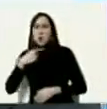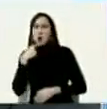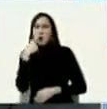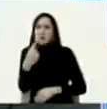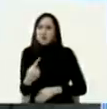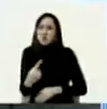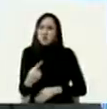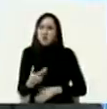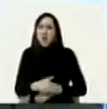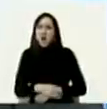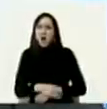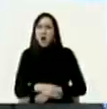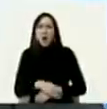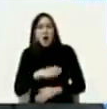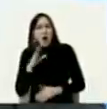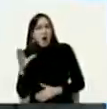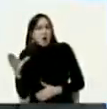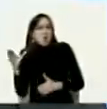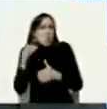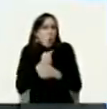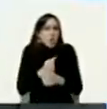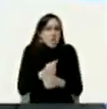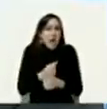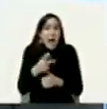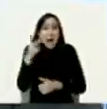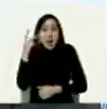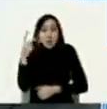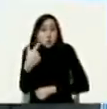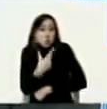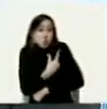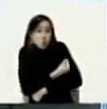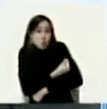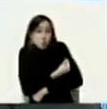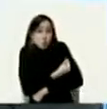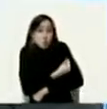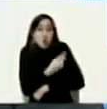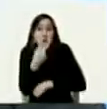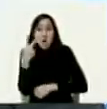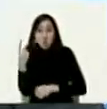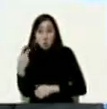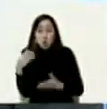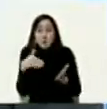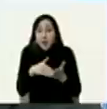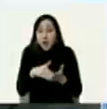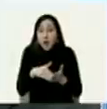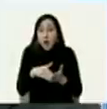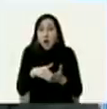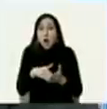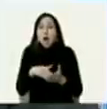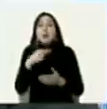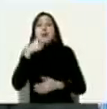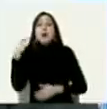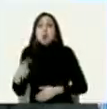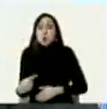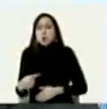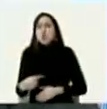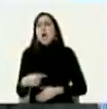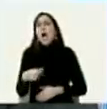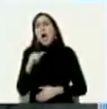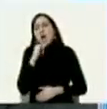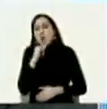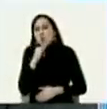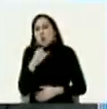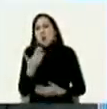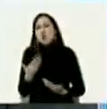consigue acceso a la segunda dosis de la vacuna Sputnik quería preguntar si tienen alguna información